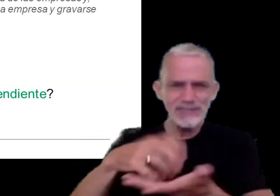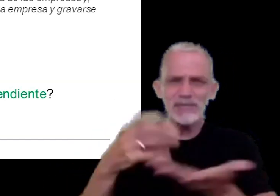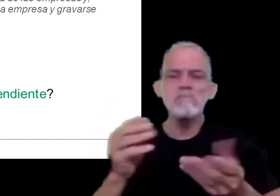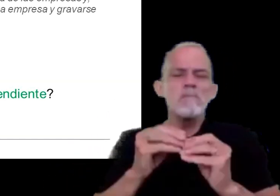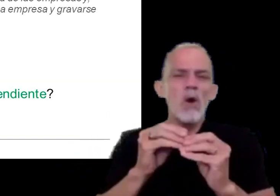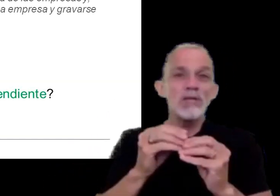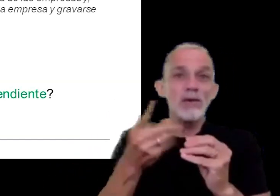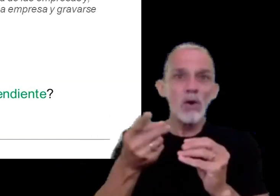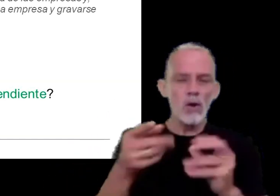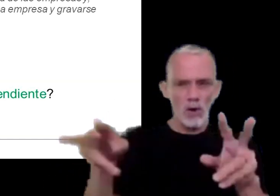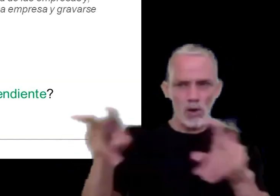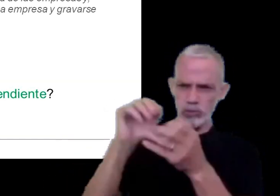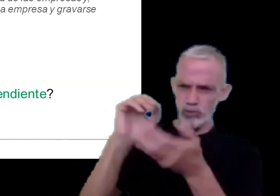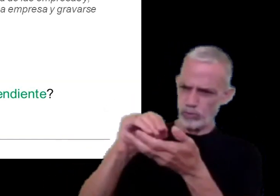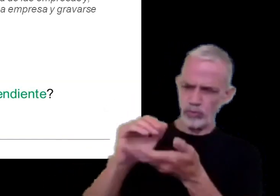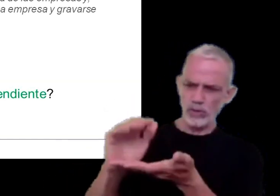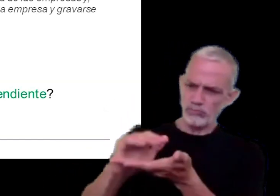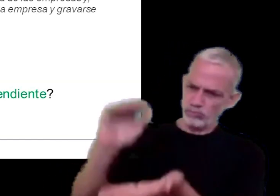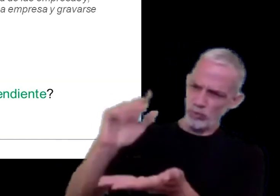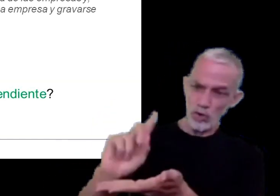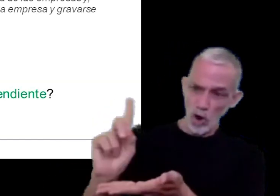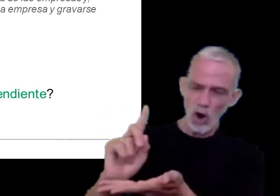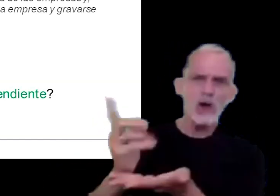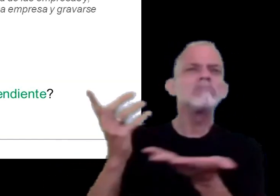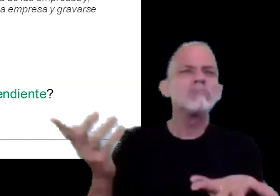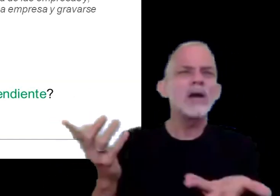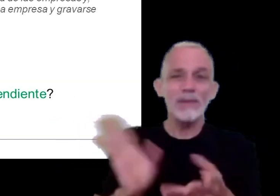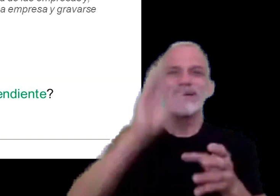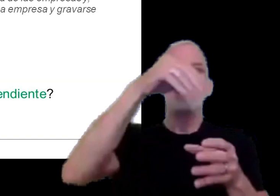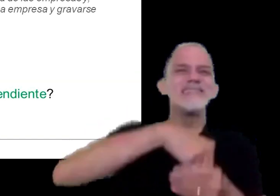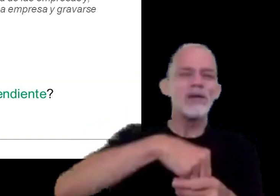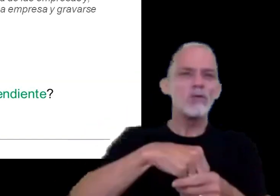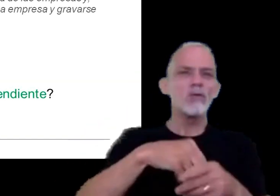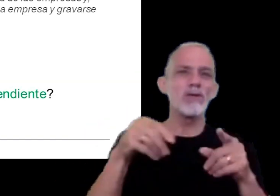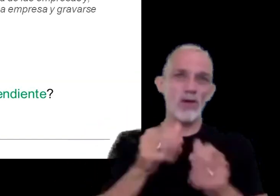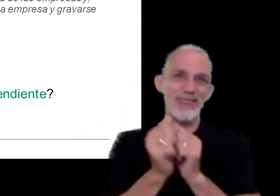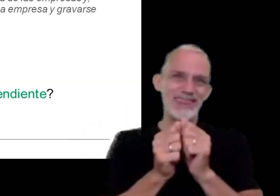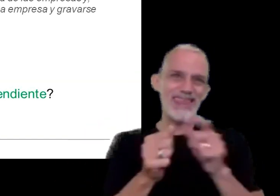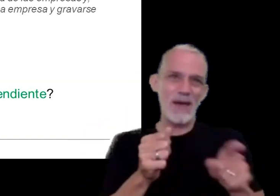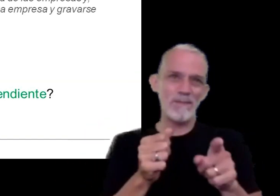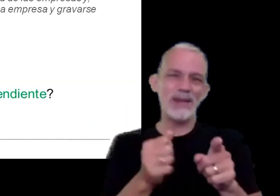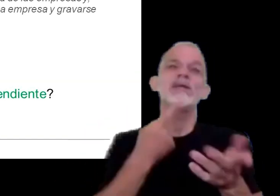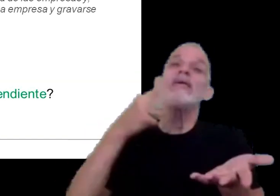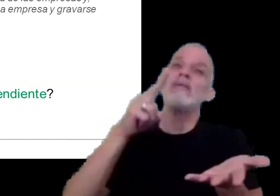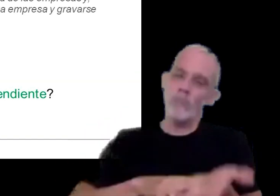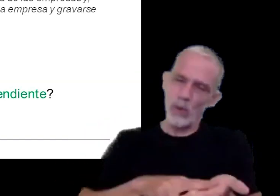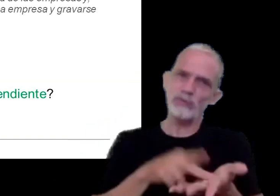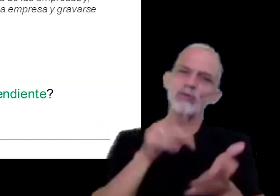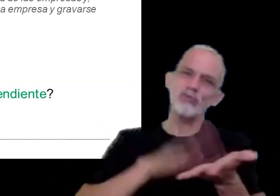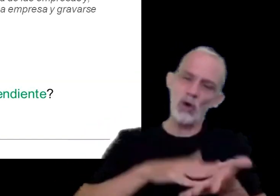esas condiciones no fue acumulada puede incluirse en la utilidad de esa empresa y grabarse en consecuencia